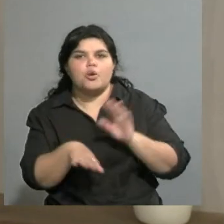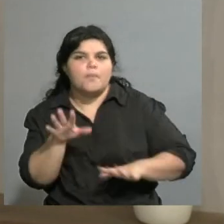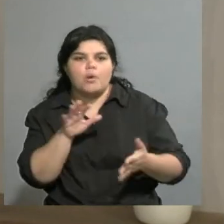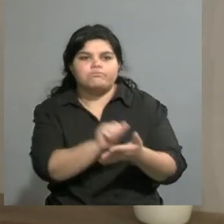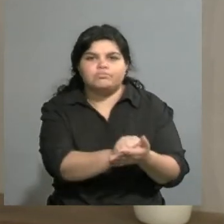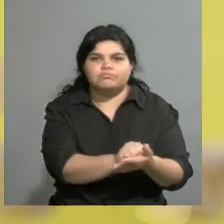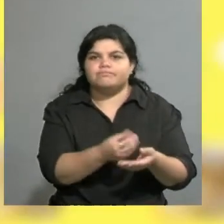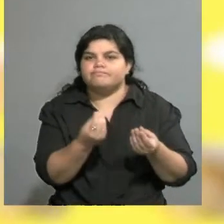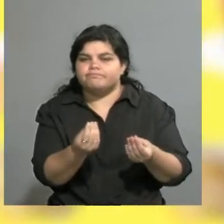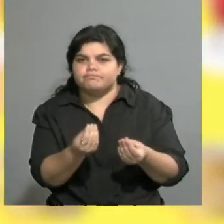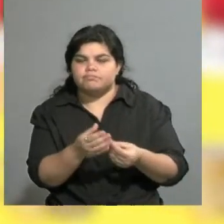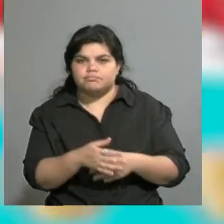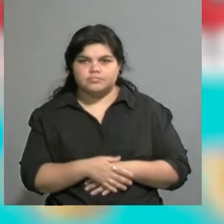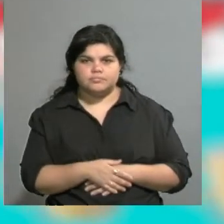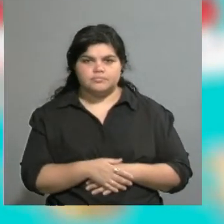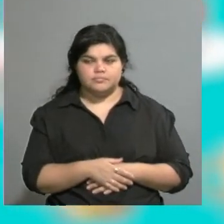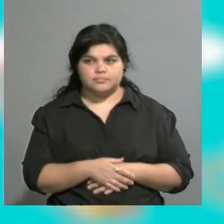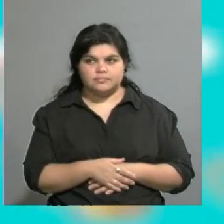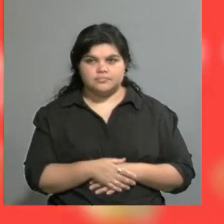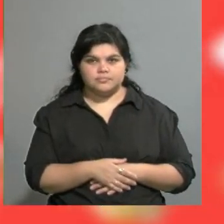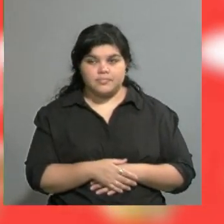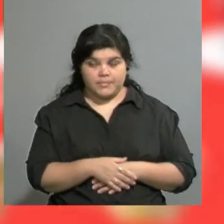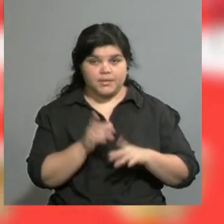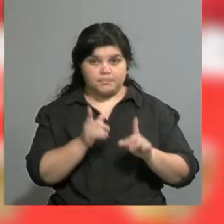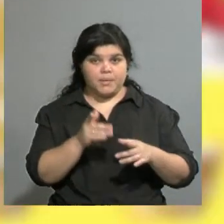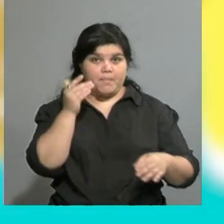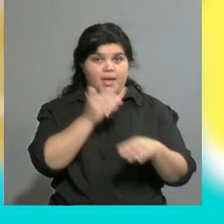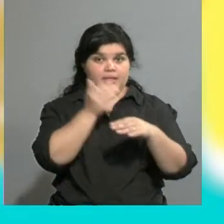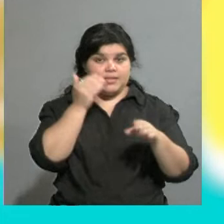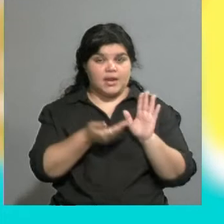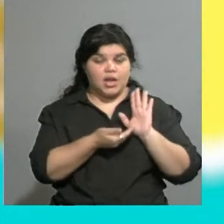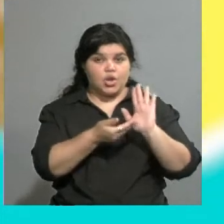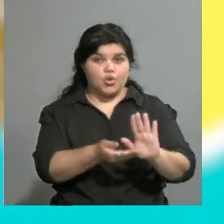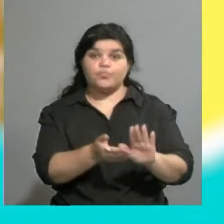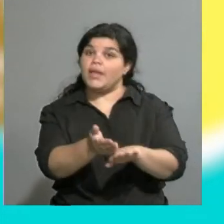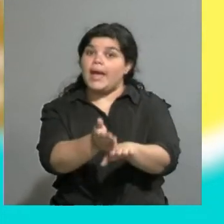lugar? Bien, para el estreno hay que reservar,